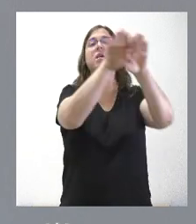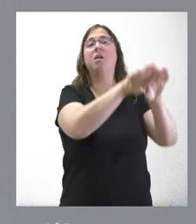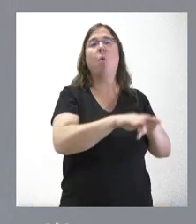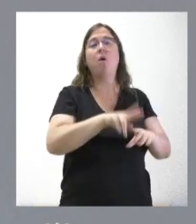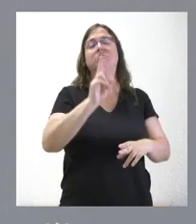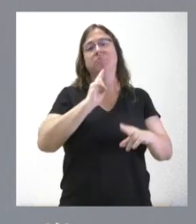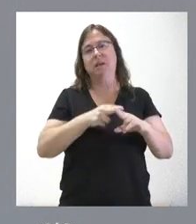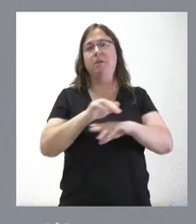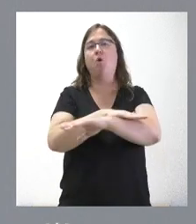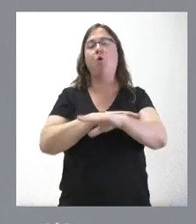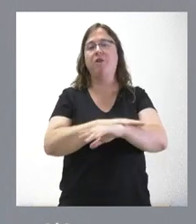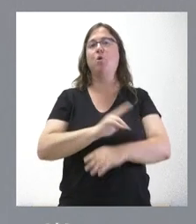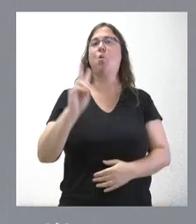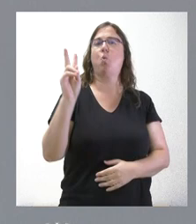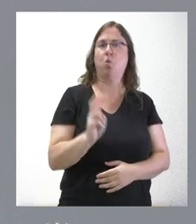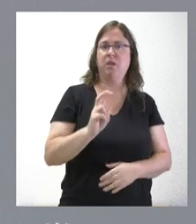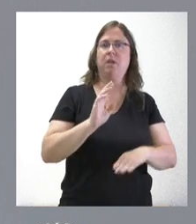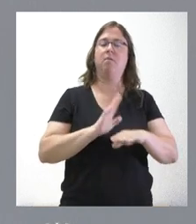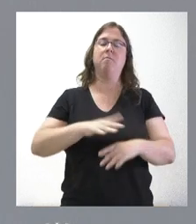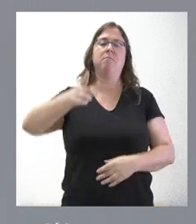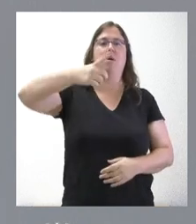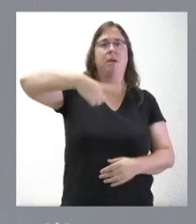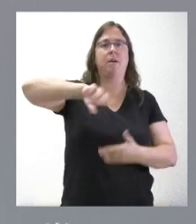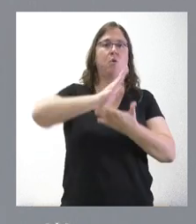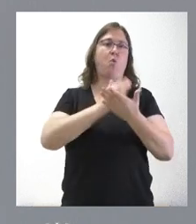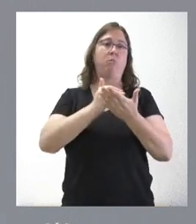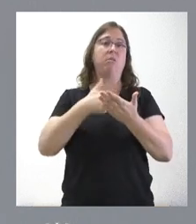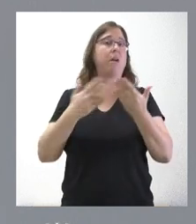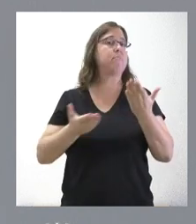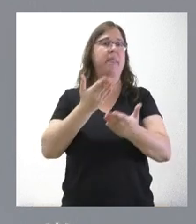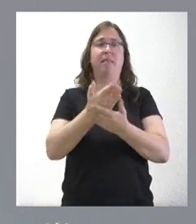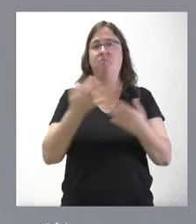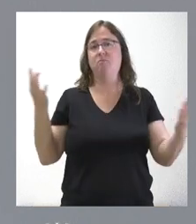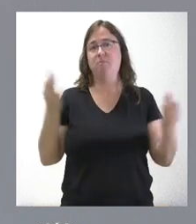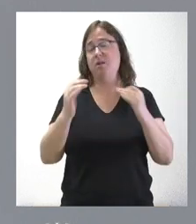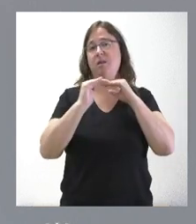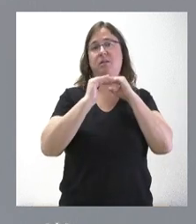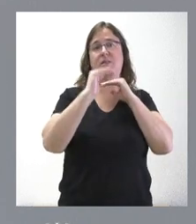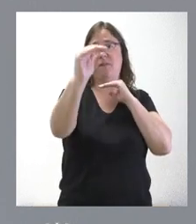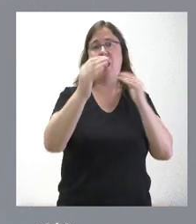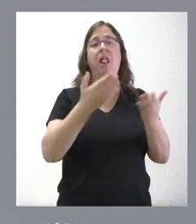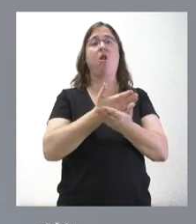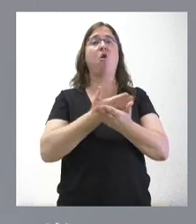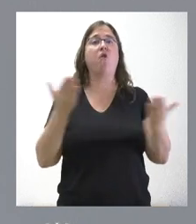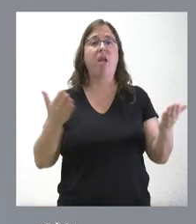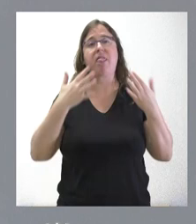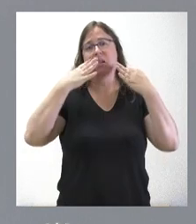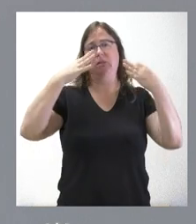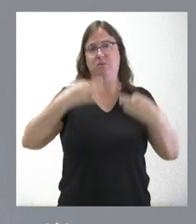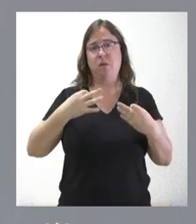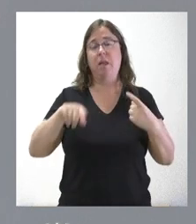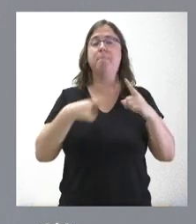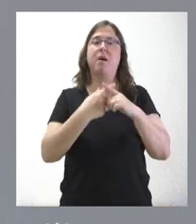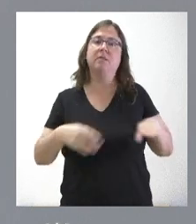útil y bueno para nuestra comunidad autónoma, que lo que pide, en definitiva, es estabilidad, confianza, seguridad e